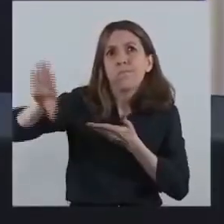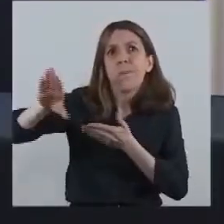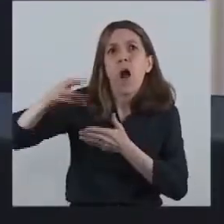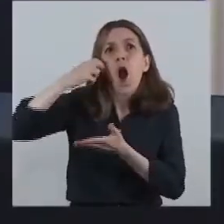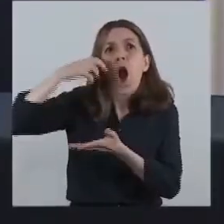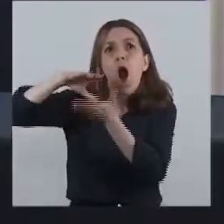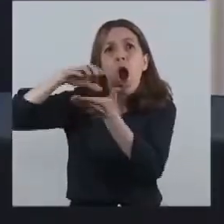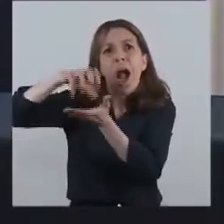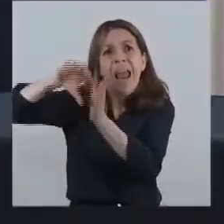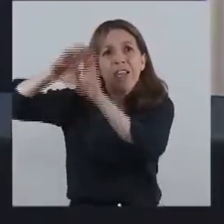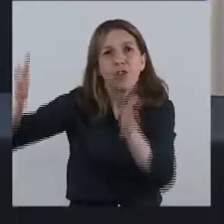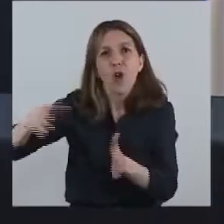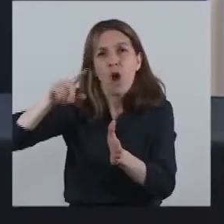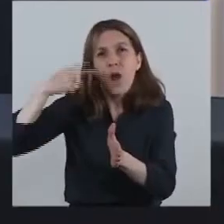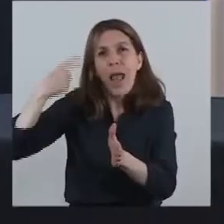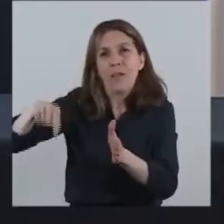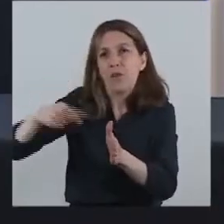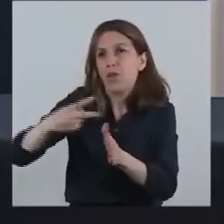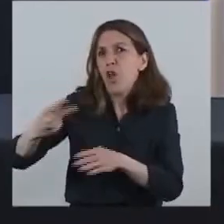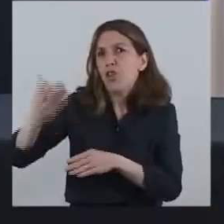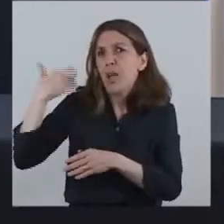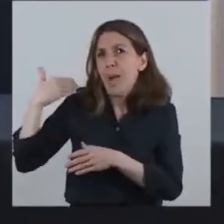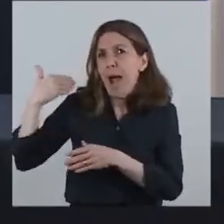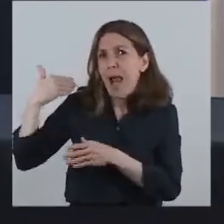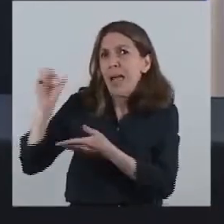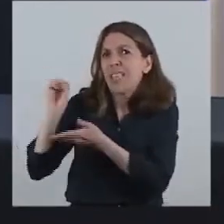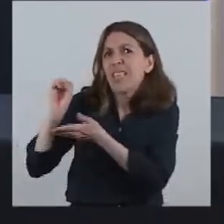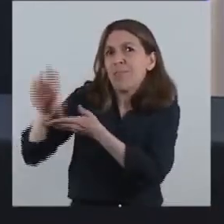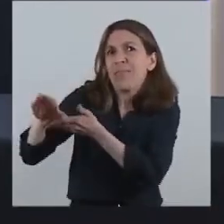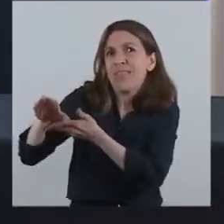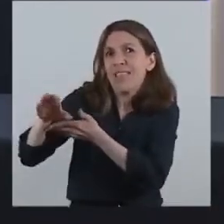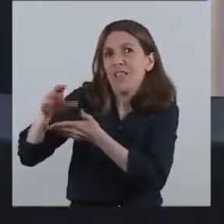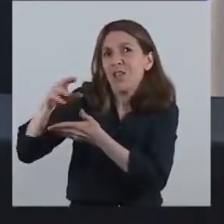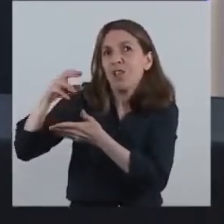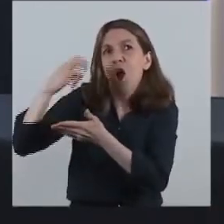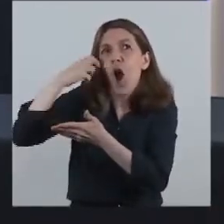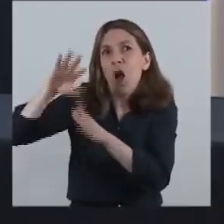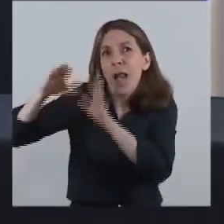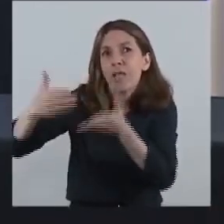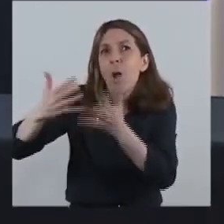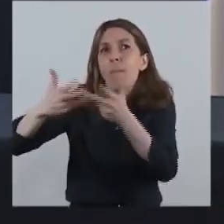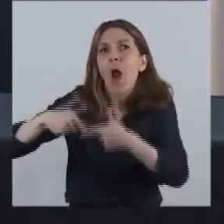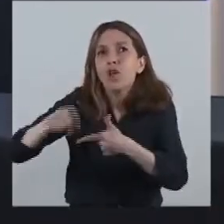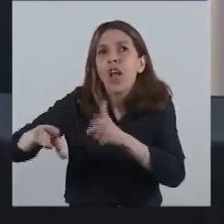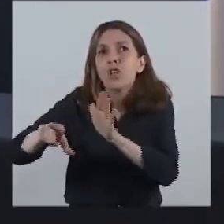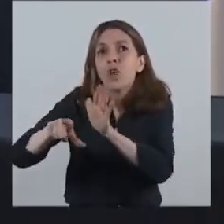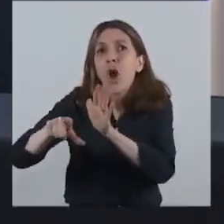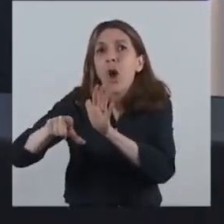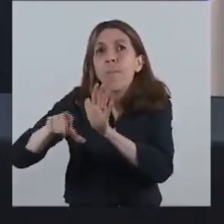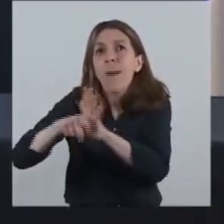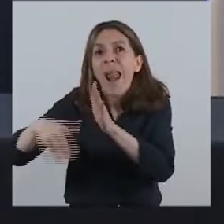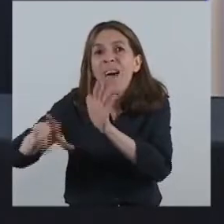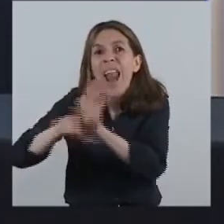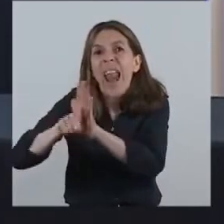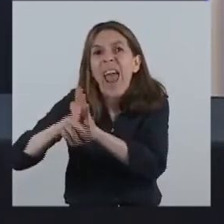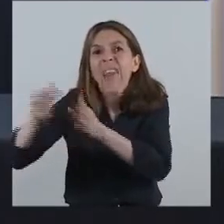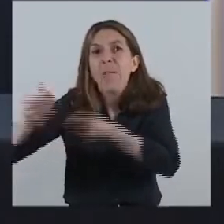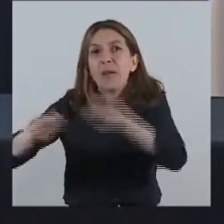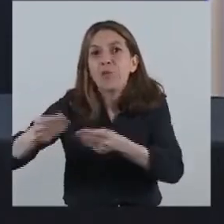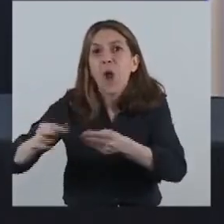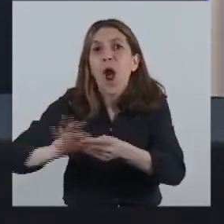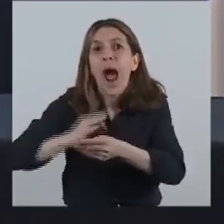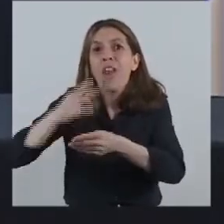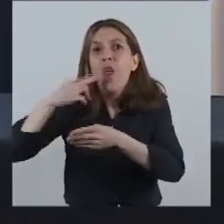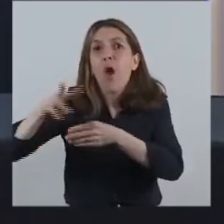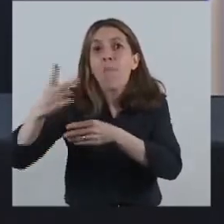hace algo más que dos semanas un proyecto de ley de presupuesto para el año 2021 que tiene